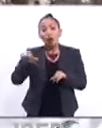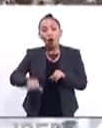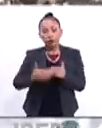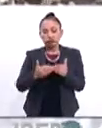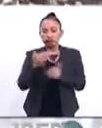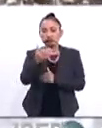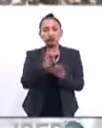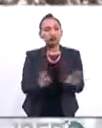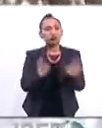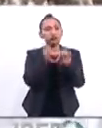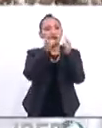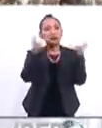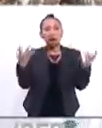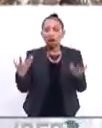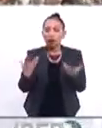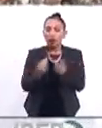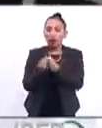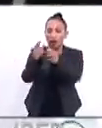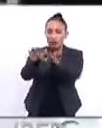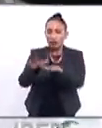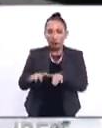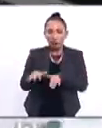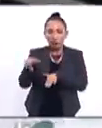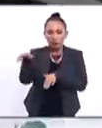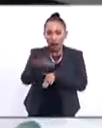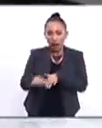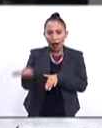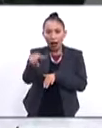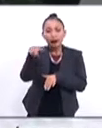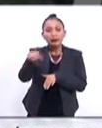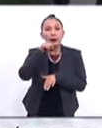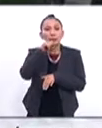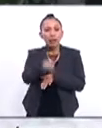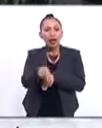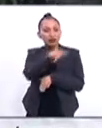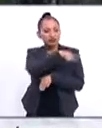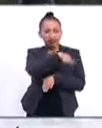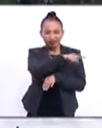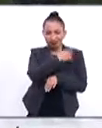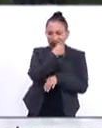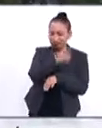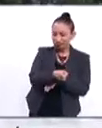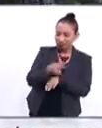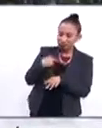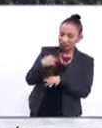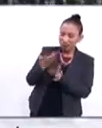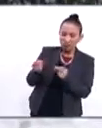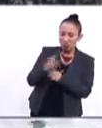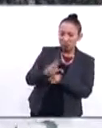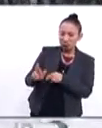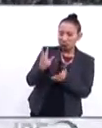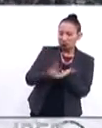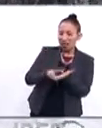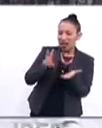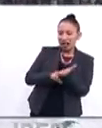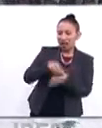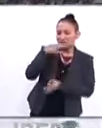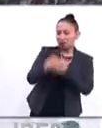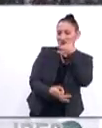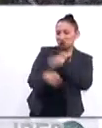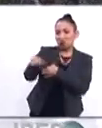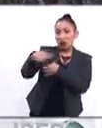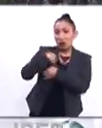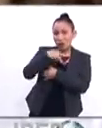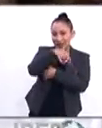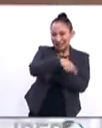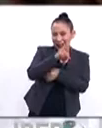dimos un paso histórico junto a nuestra asamblea, una asamblea que también ha sido no reconocida por el tribunal, por